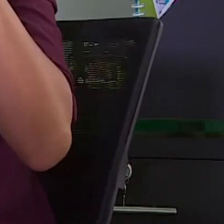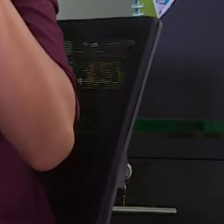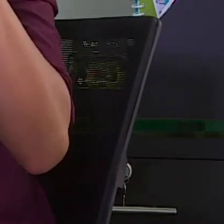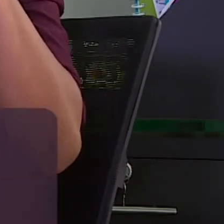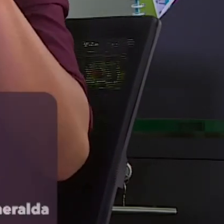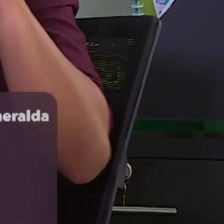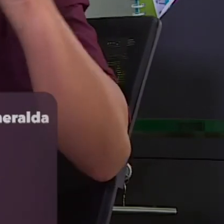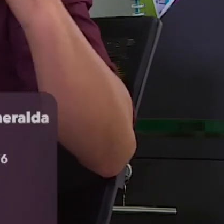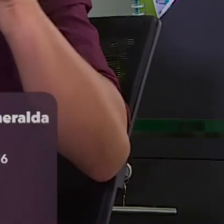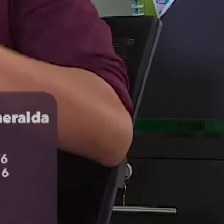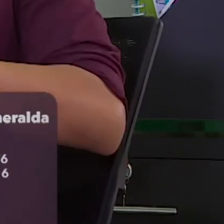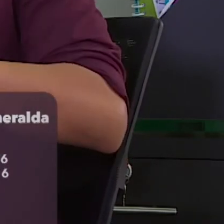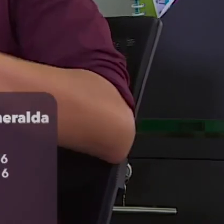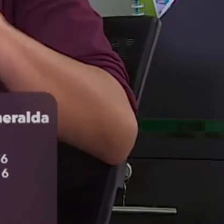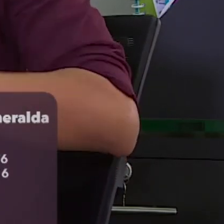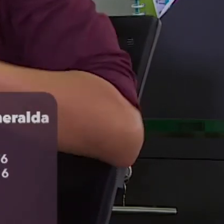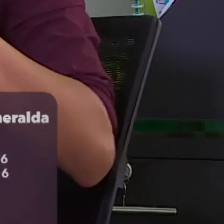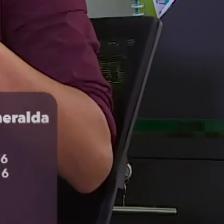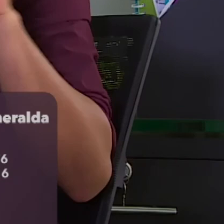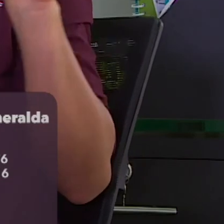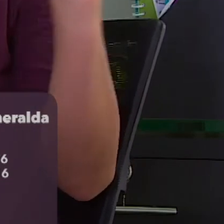de Canal 13 Colombia